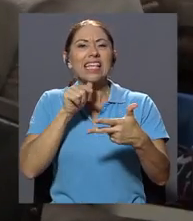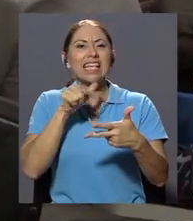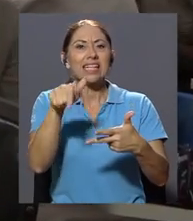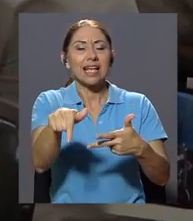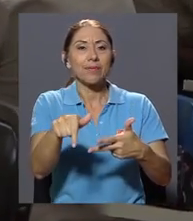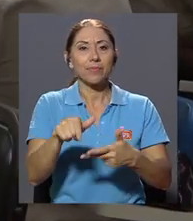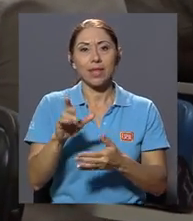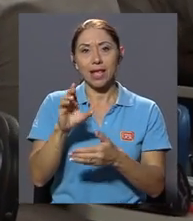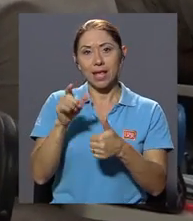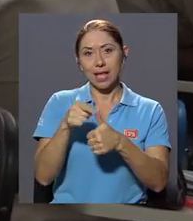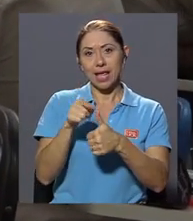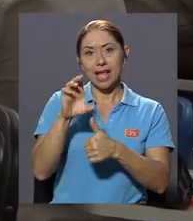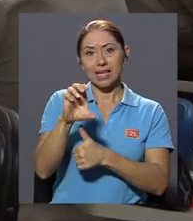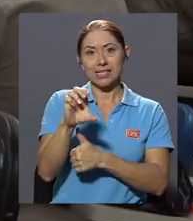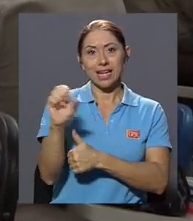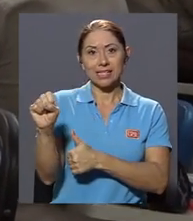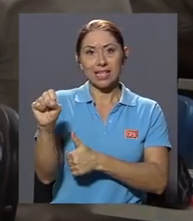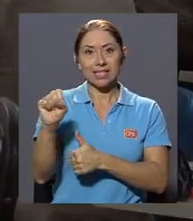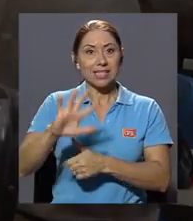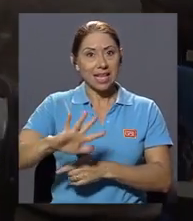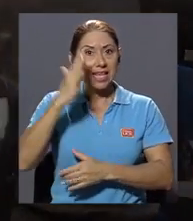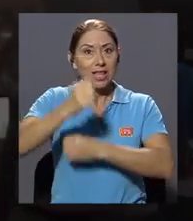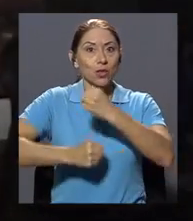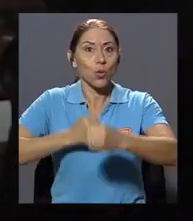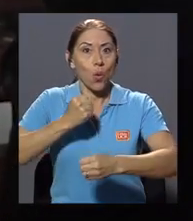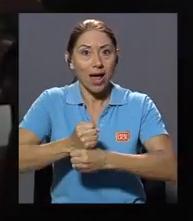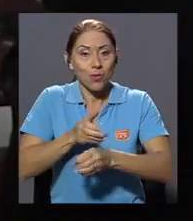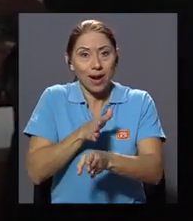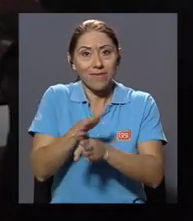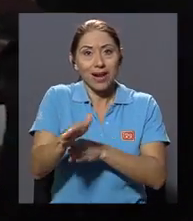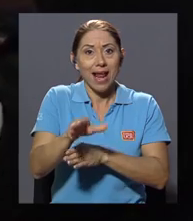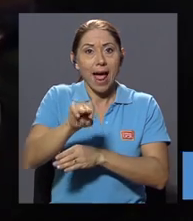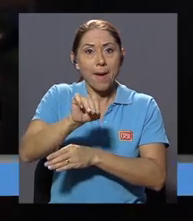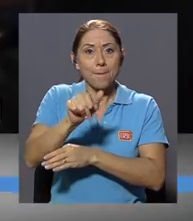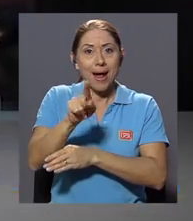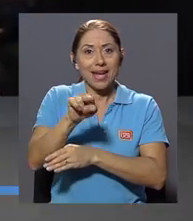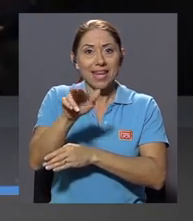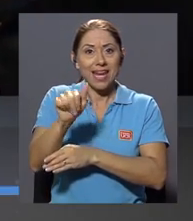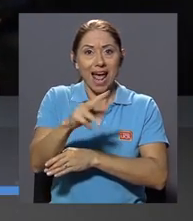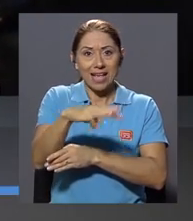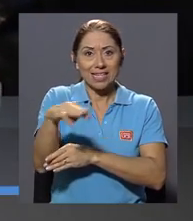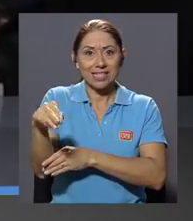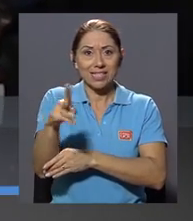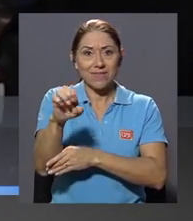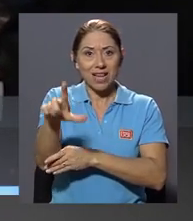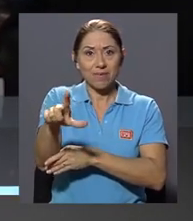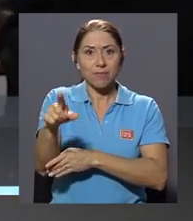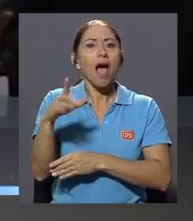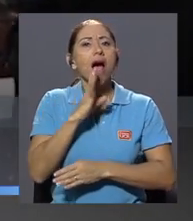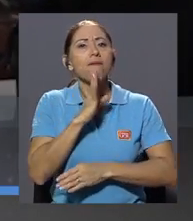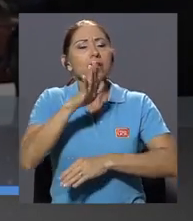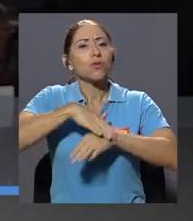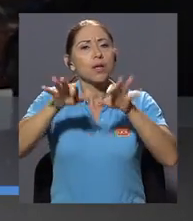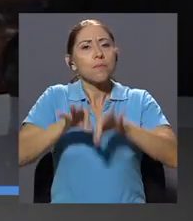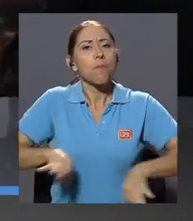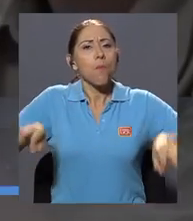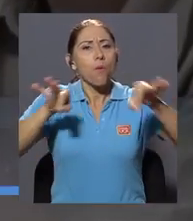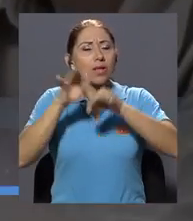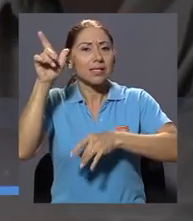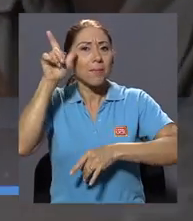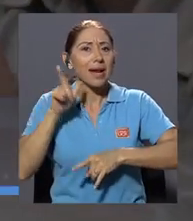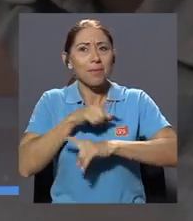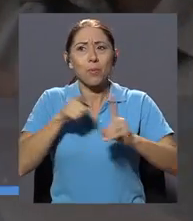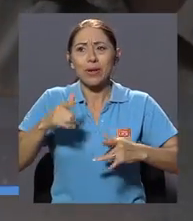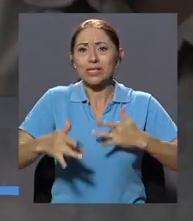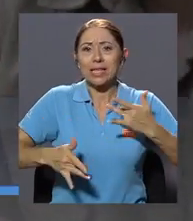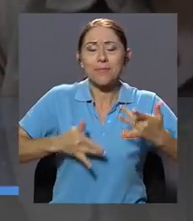Cristina Sánchez cursa el quinto año de Marina Civil. Mientras nos habla sobre la importancia de esta disciplina para Limón, tiene sentimientos encontrados.